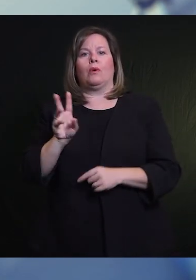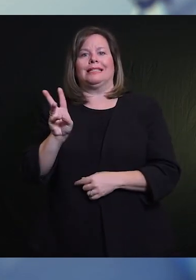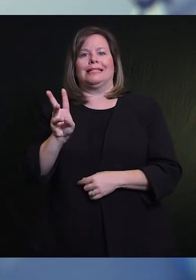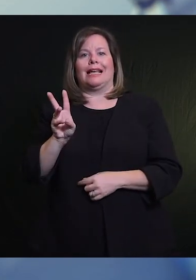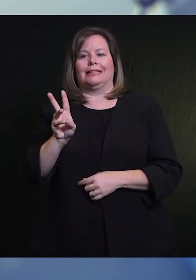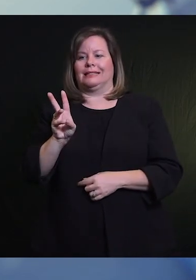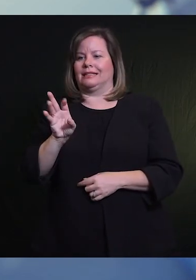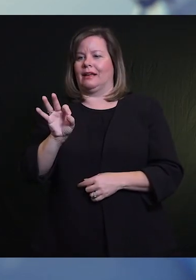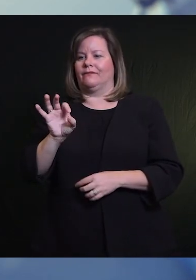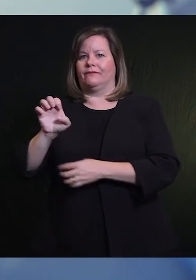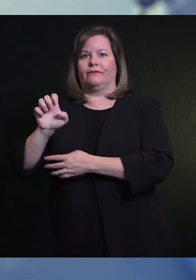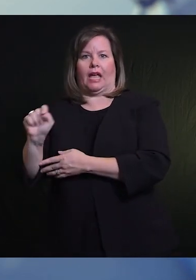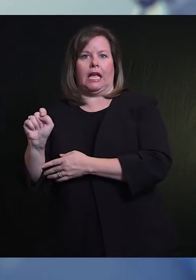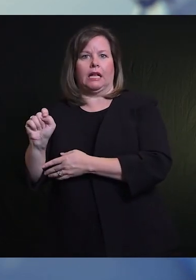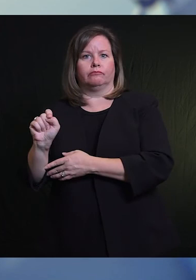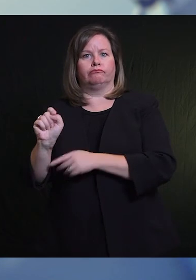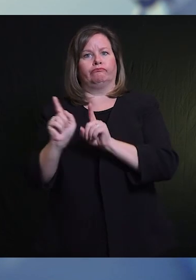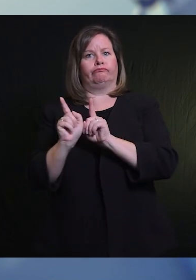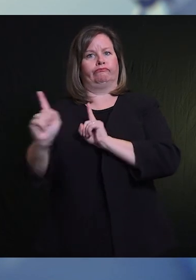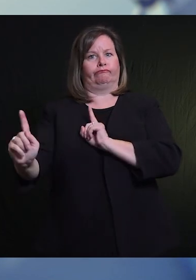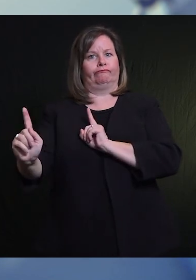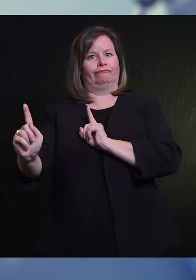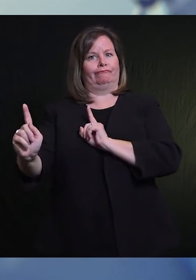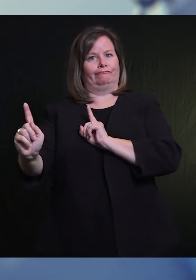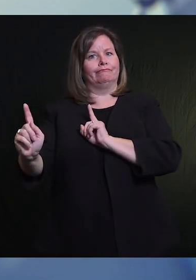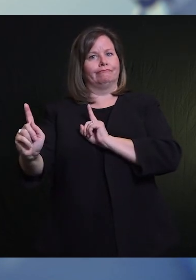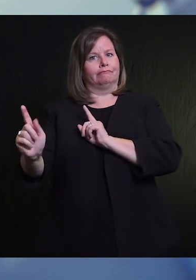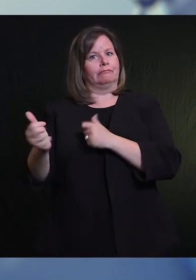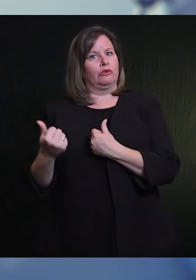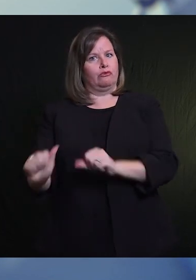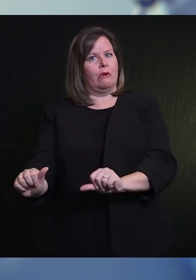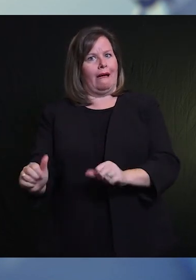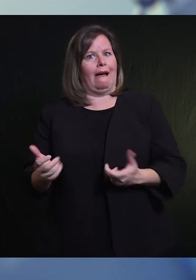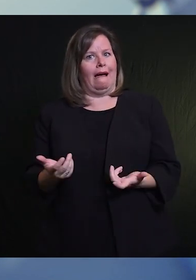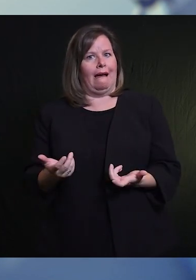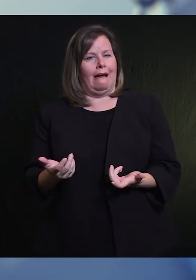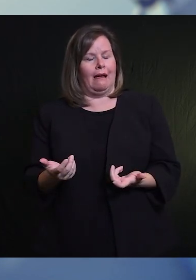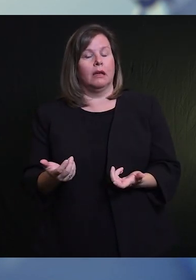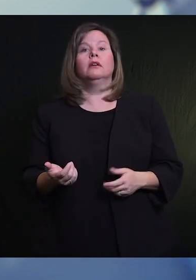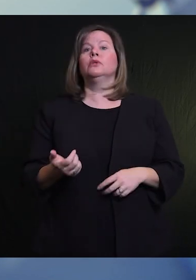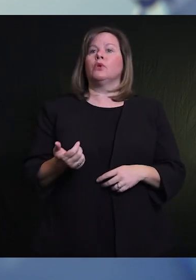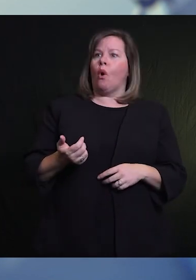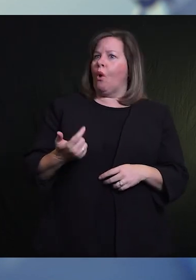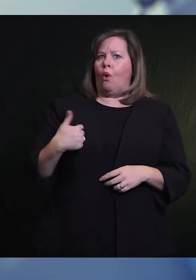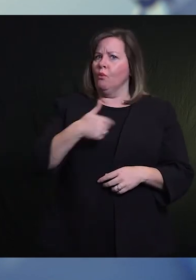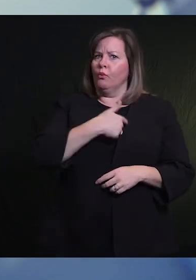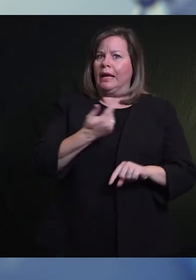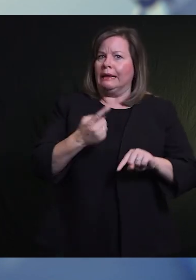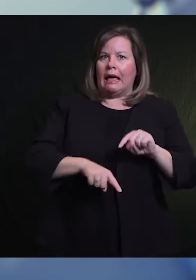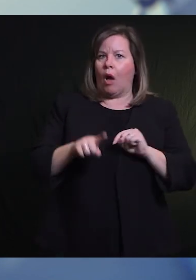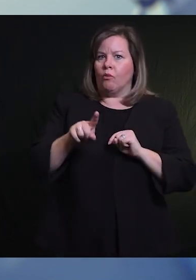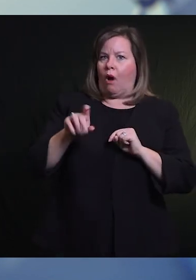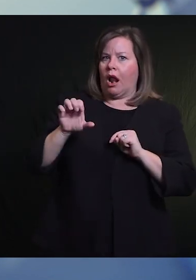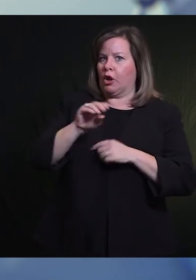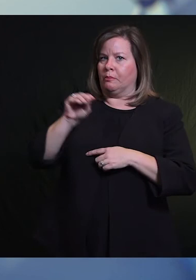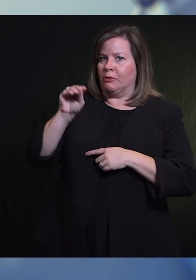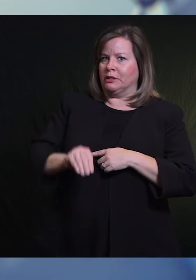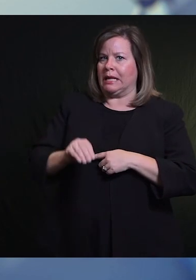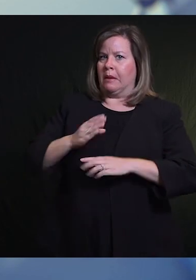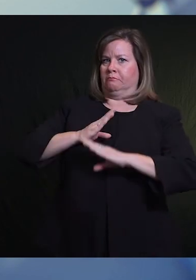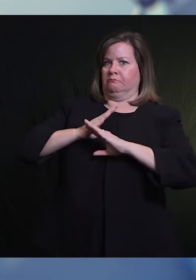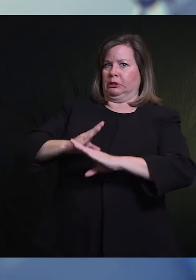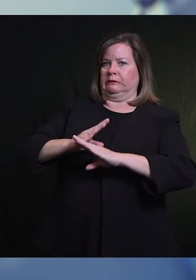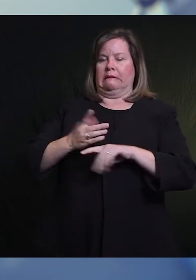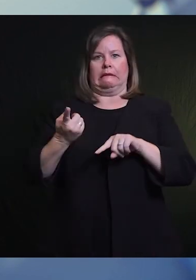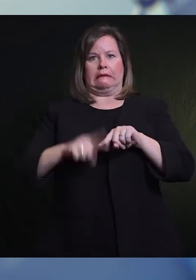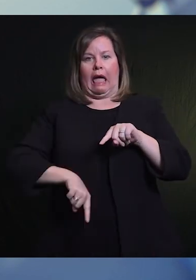He visto muchas fotos en los últimos días de personas usando máscaras en las protestas, pero cerca de otros. Y eso no es como uno